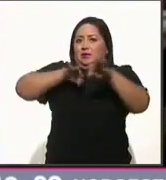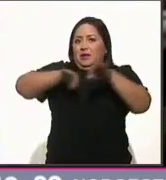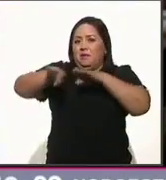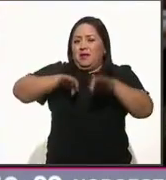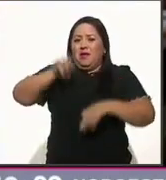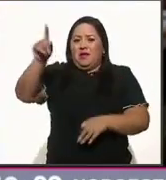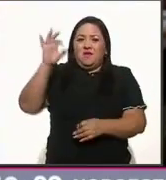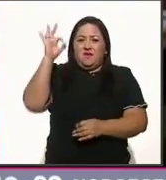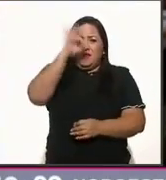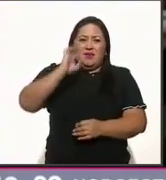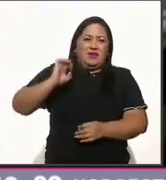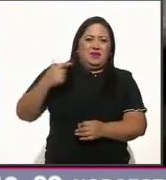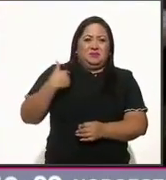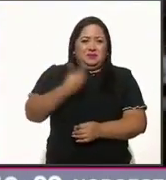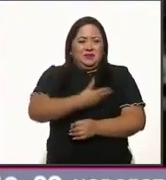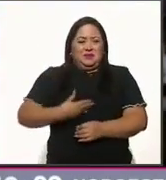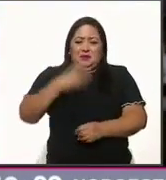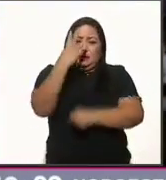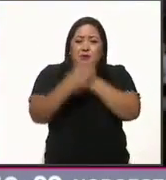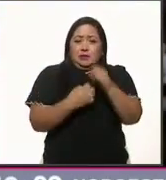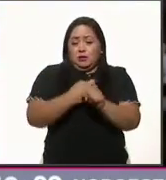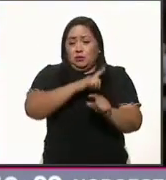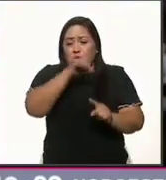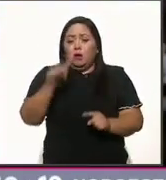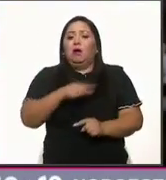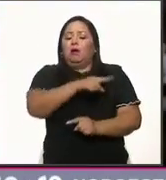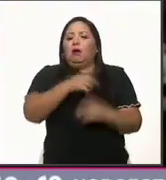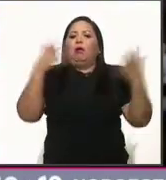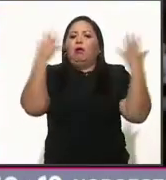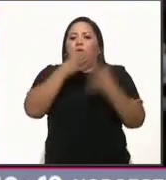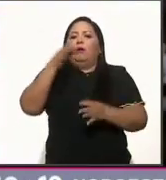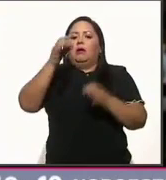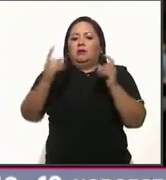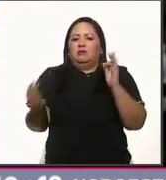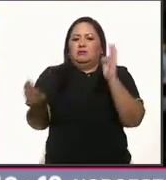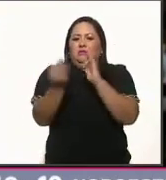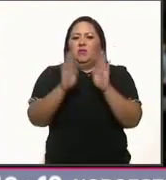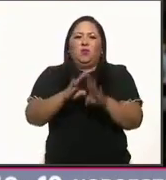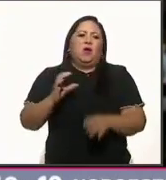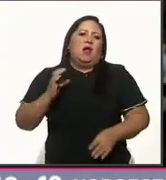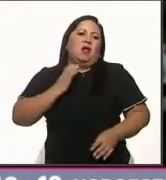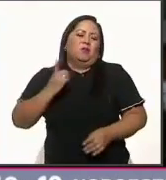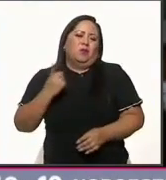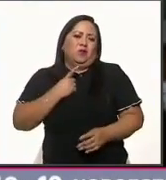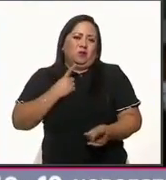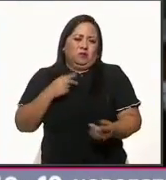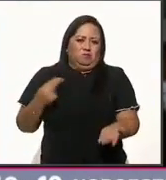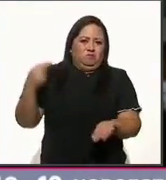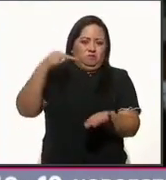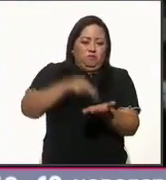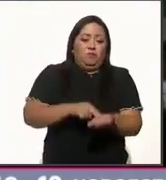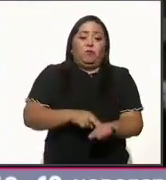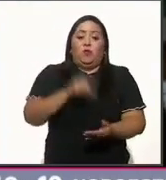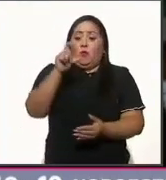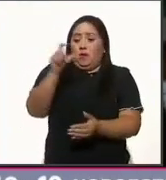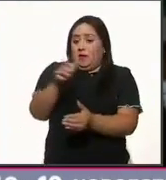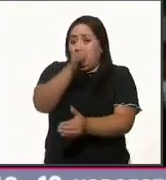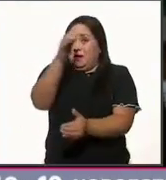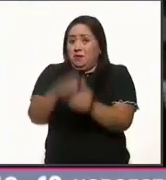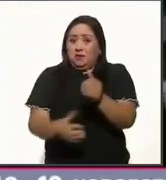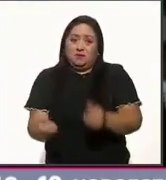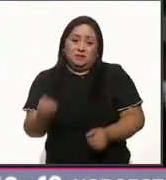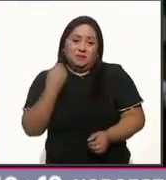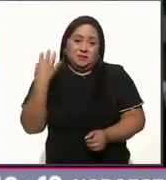Calderón. Por primera vez García Luna compareció ante el pleno de la Cámara de Diputados. Casi al término del